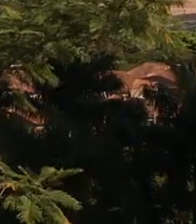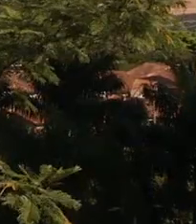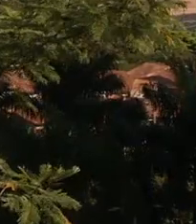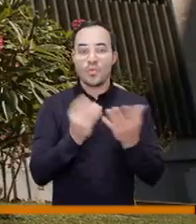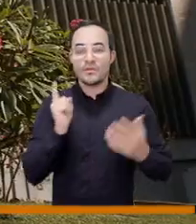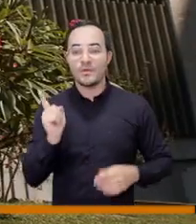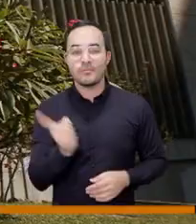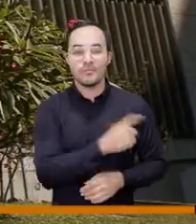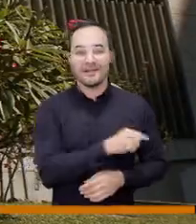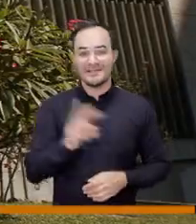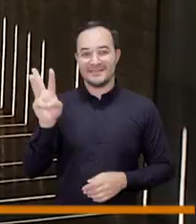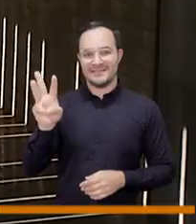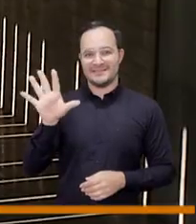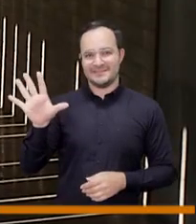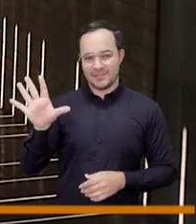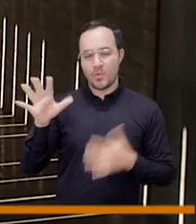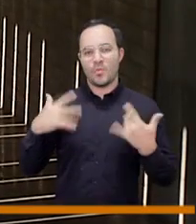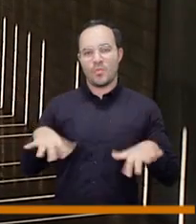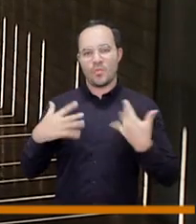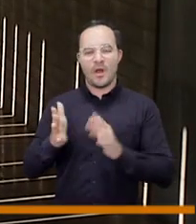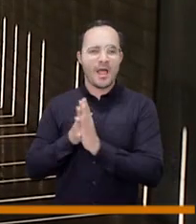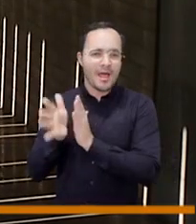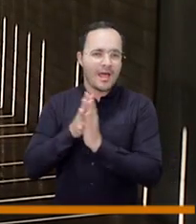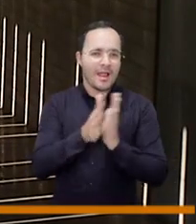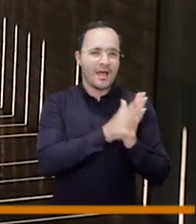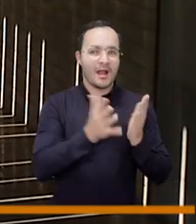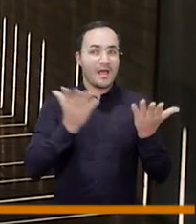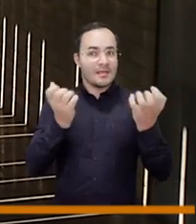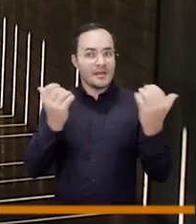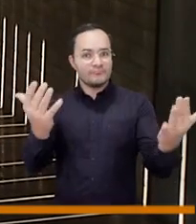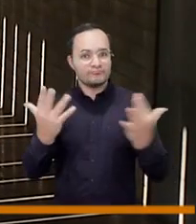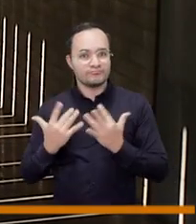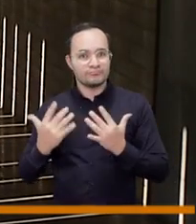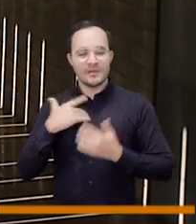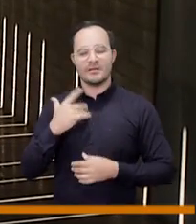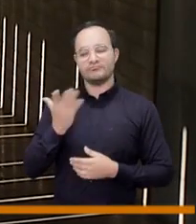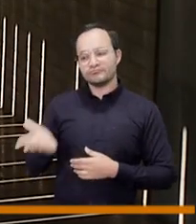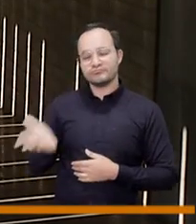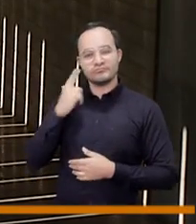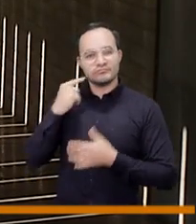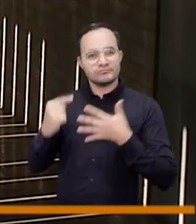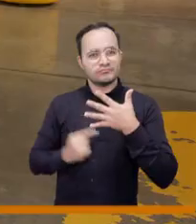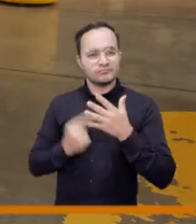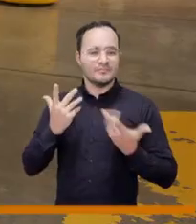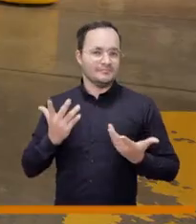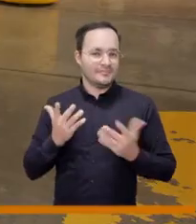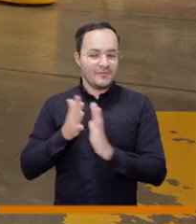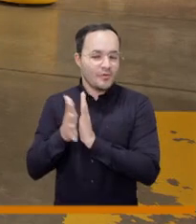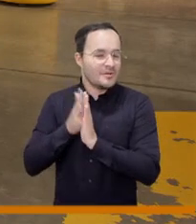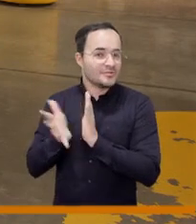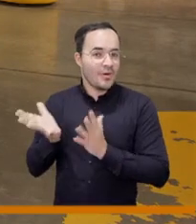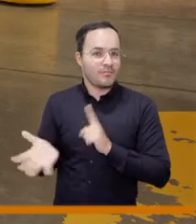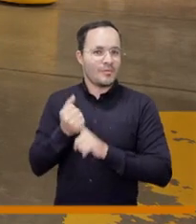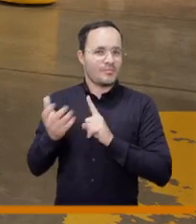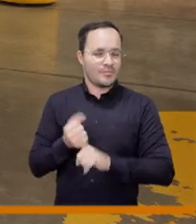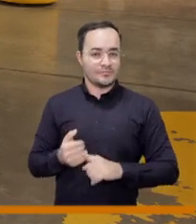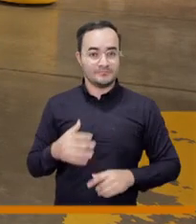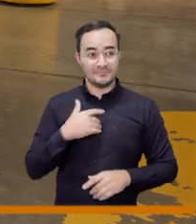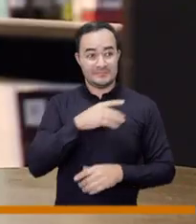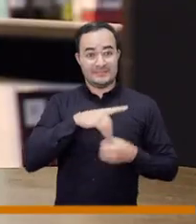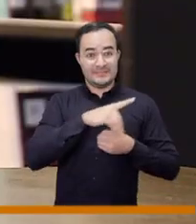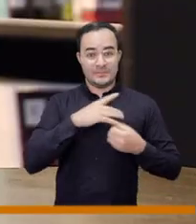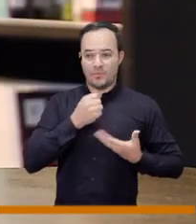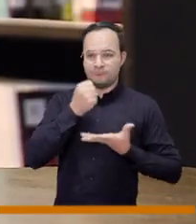que ya son 35 las unidades de información que tiene el sistema de bibliotecas públicas